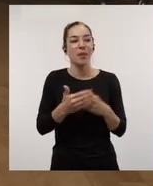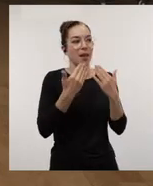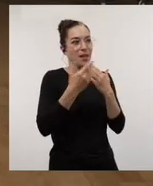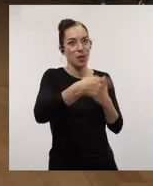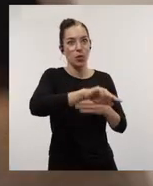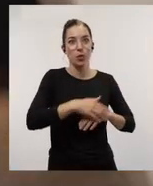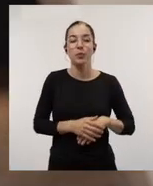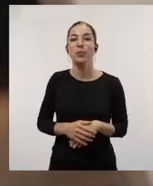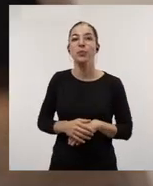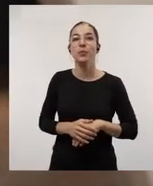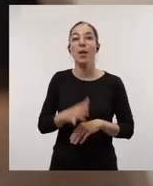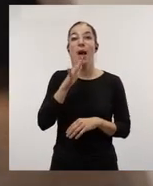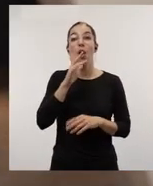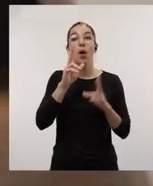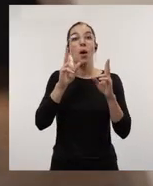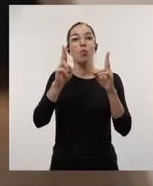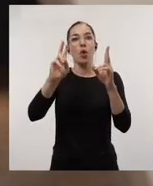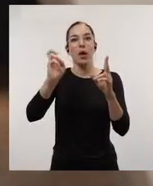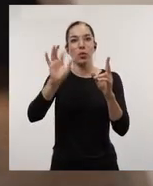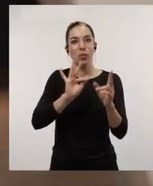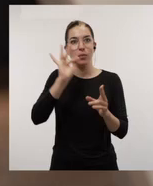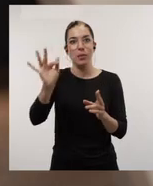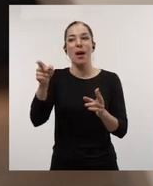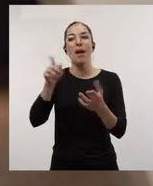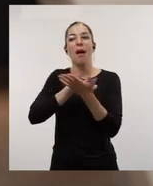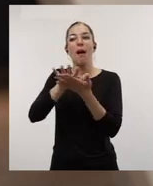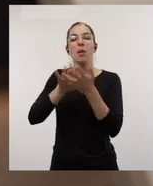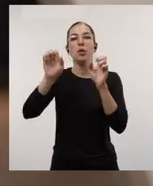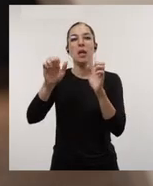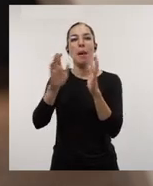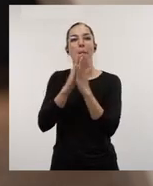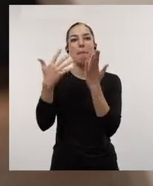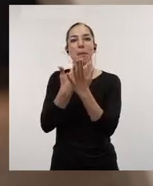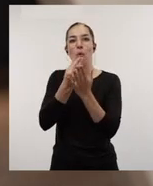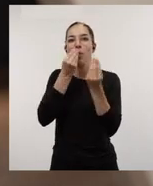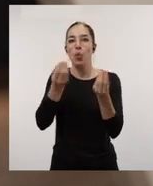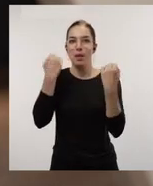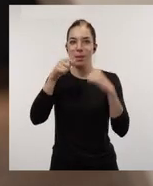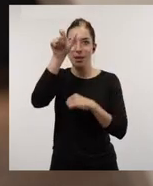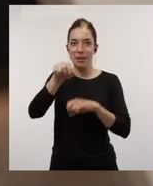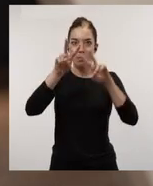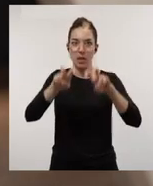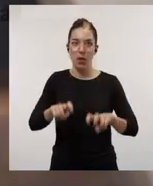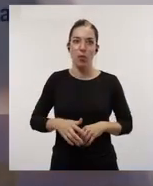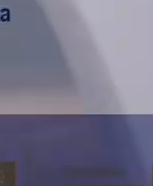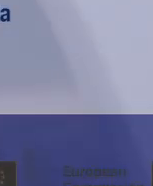Y vamos ahora sí a pasar al siguiente bloque, en el que vamos a hablar sobre el manual de buenas prácticas del investigador.